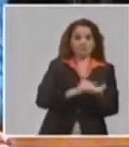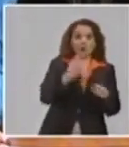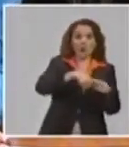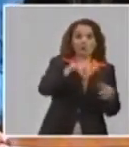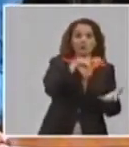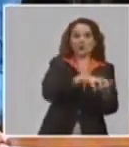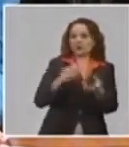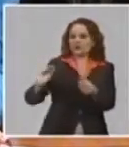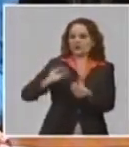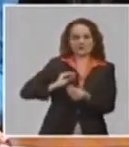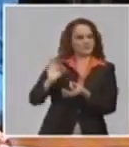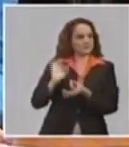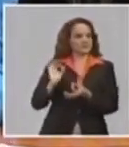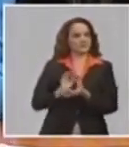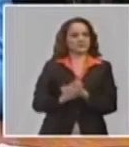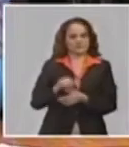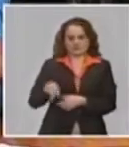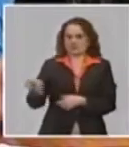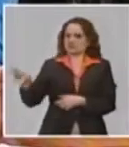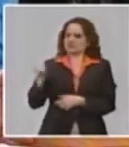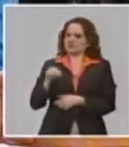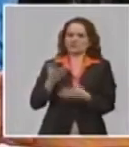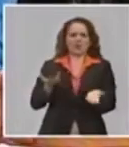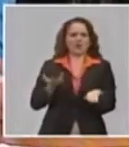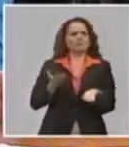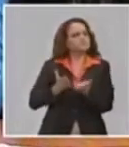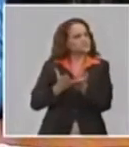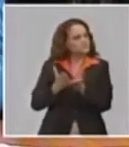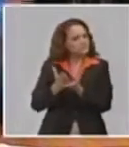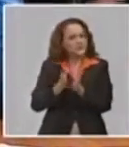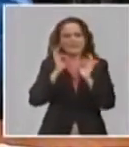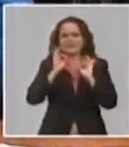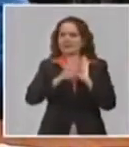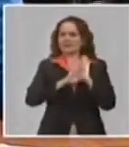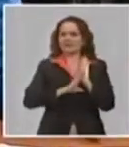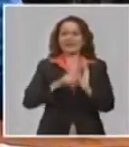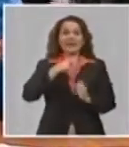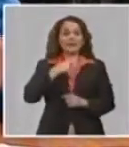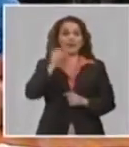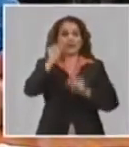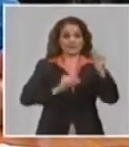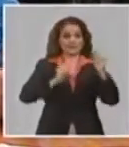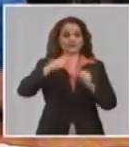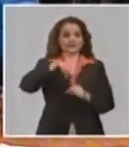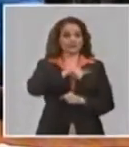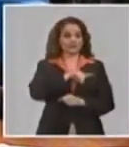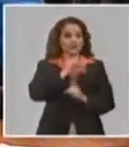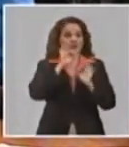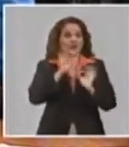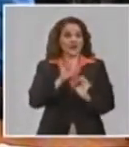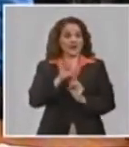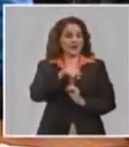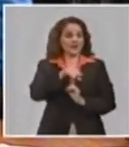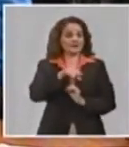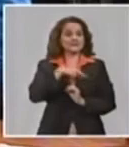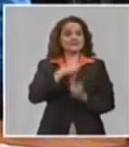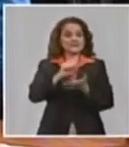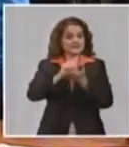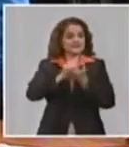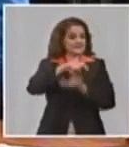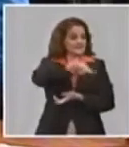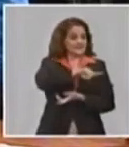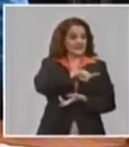nosotros esto no es nuevo esto es una cuestión que se mantiene como siempre el que está recibiendo el servicio de ese trabajador es el que debe pagar el